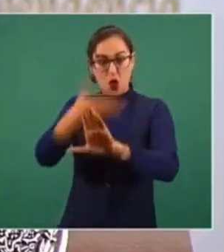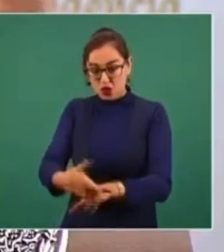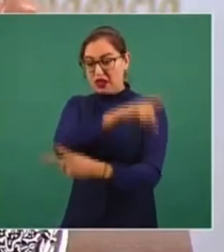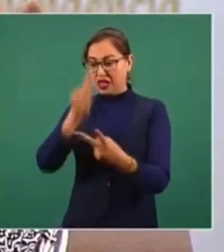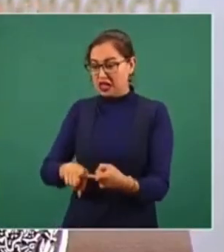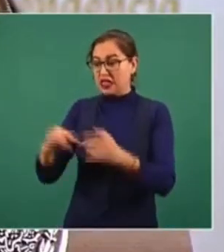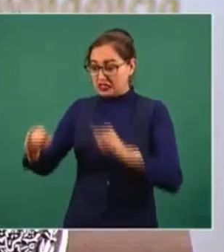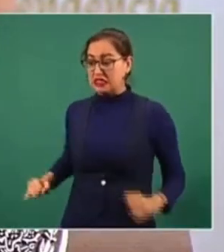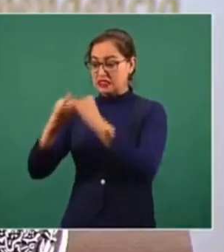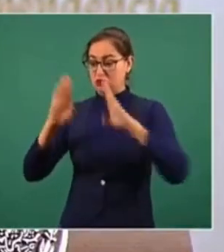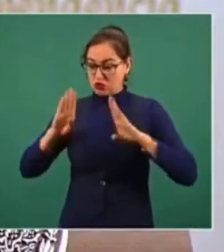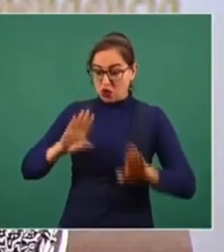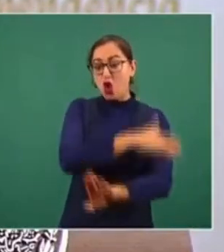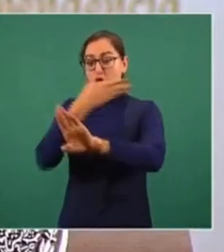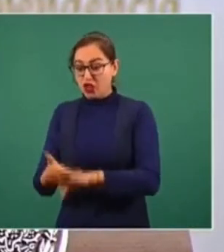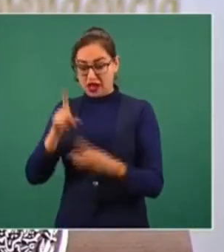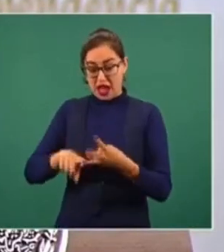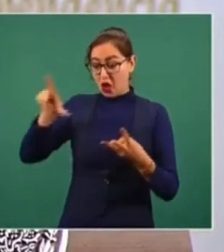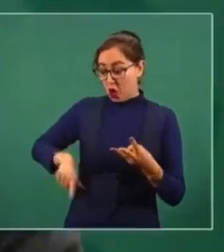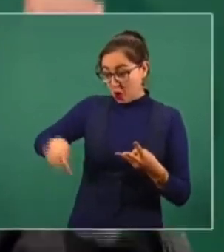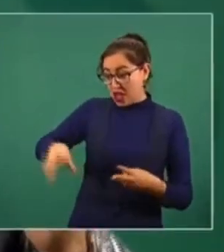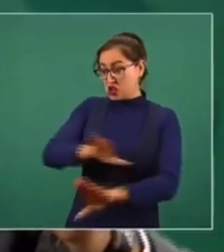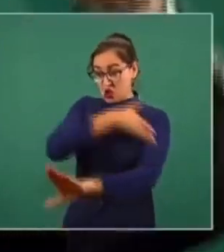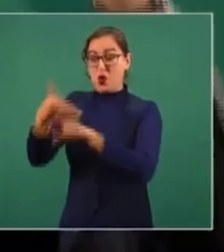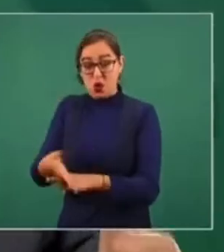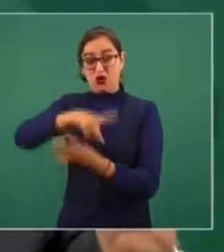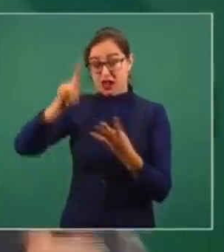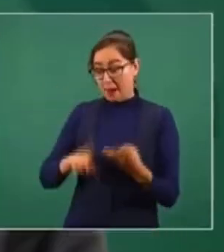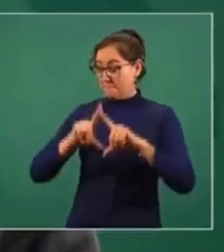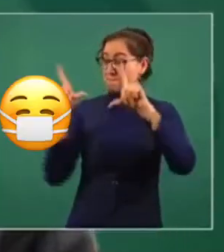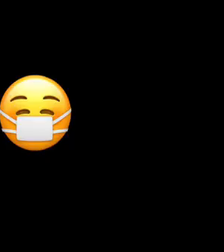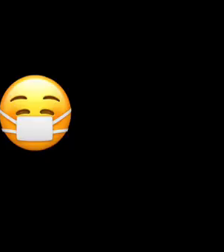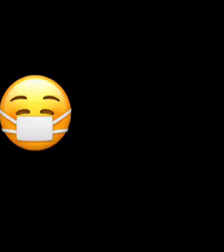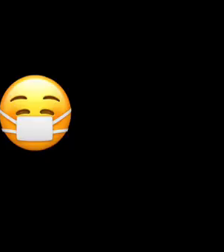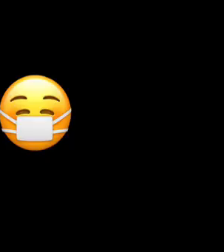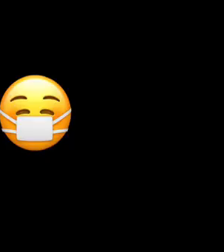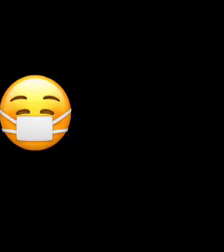Afecta el prestigio del gobierno de México. Afecta a nuestro país.